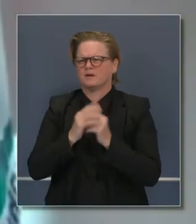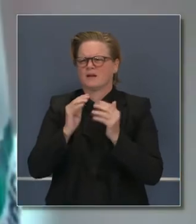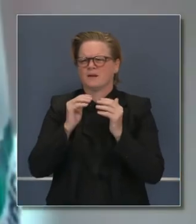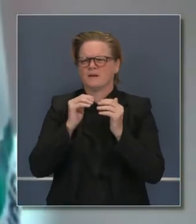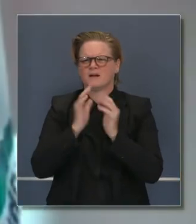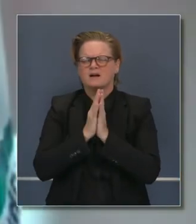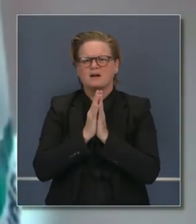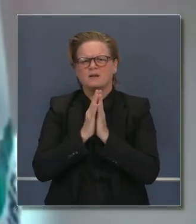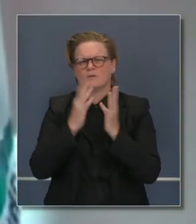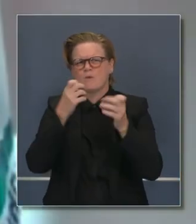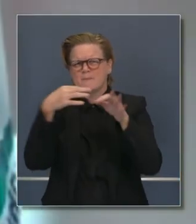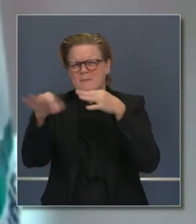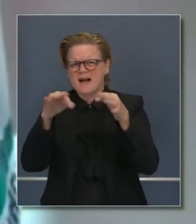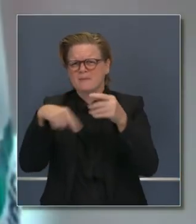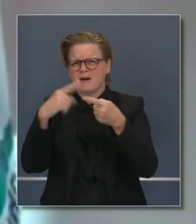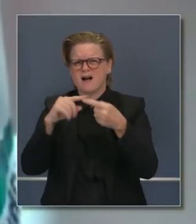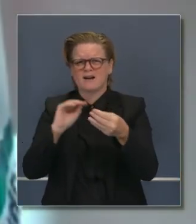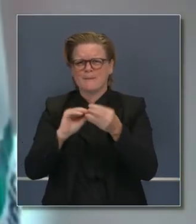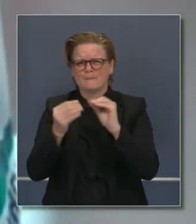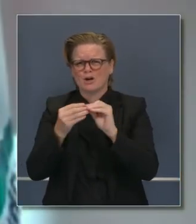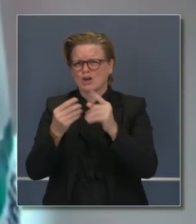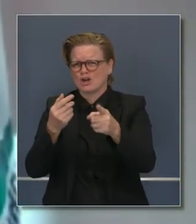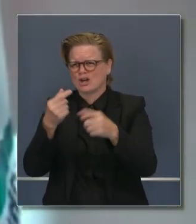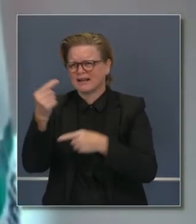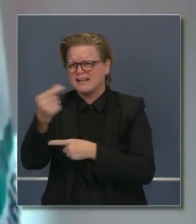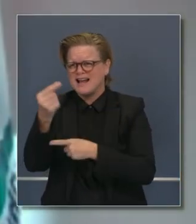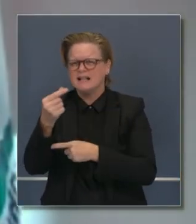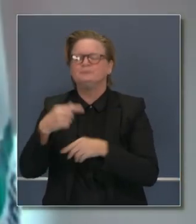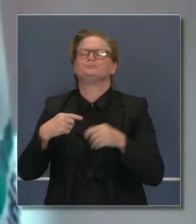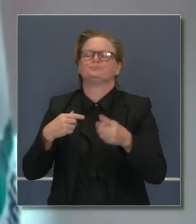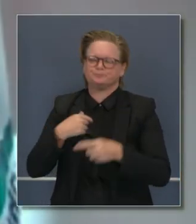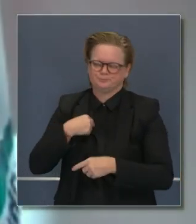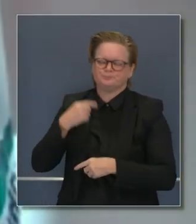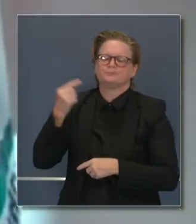planificamos en torno a este número. Gracias.